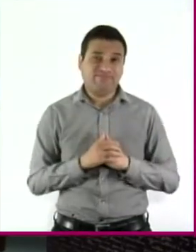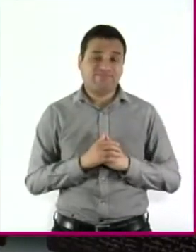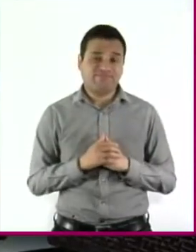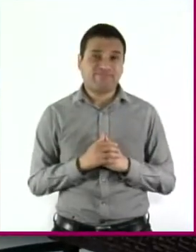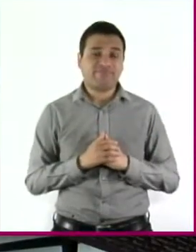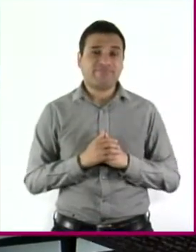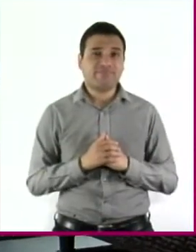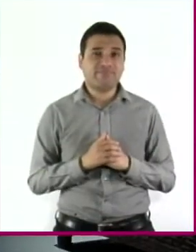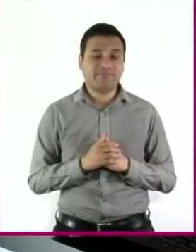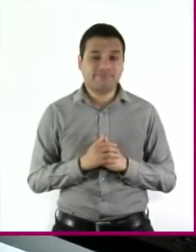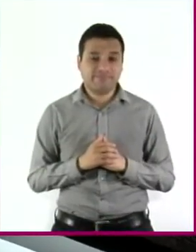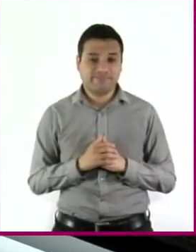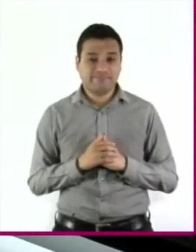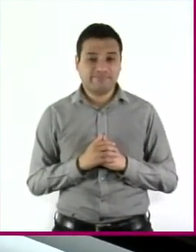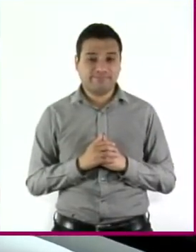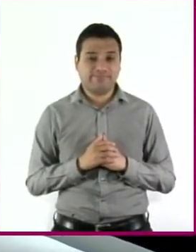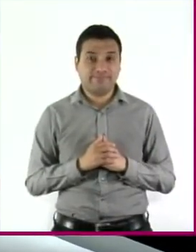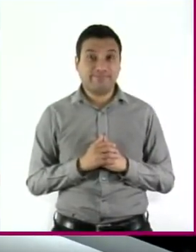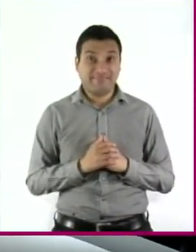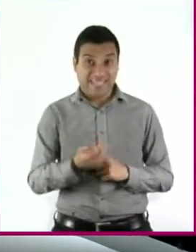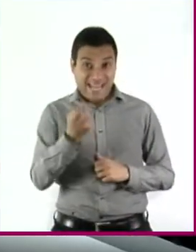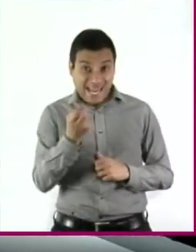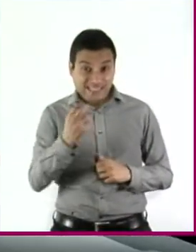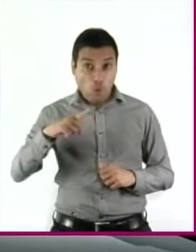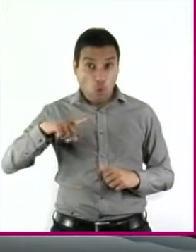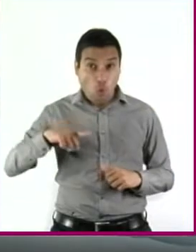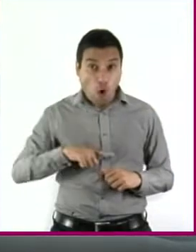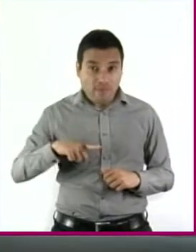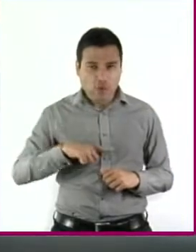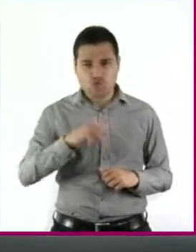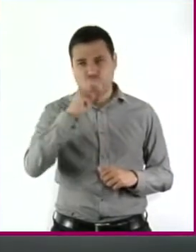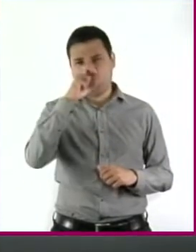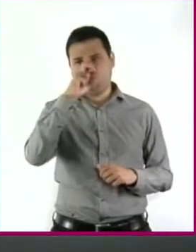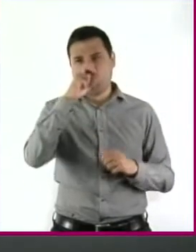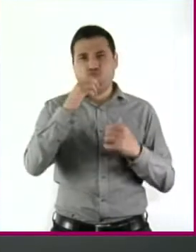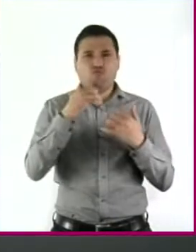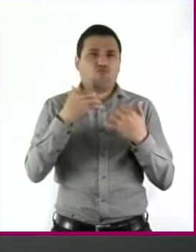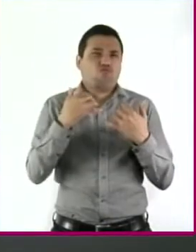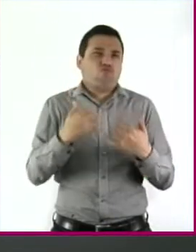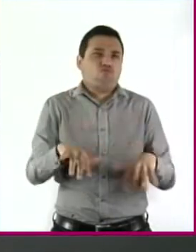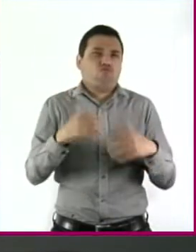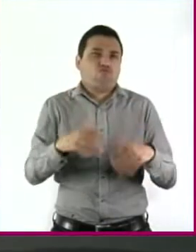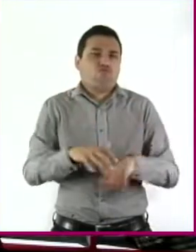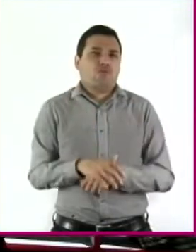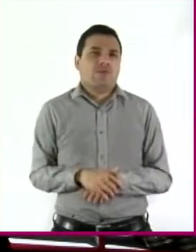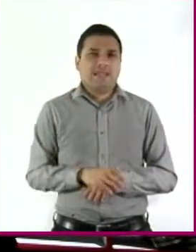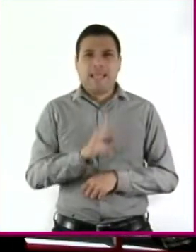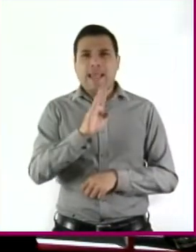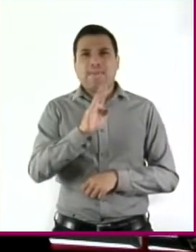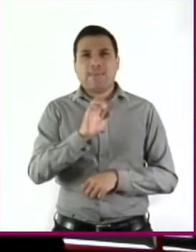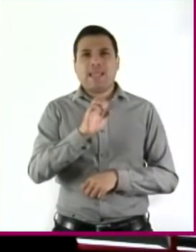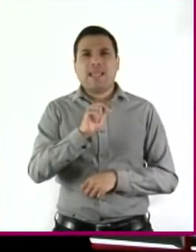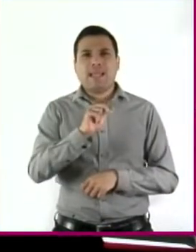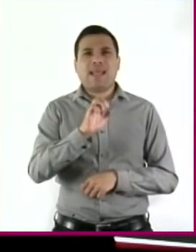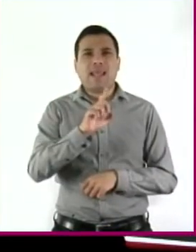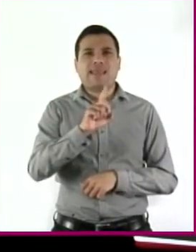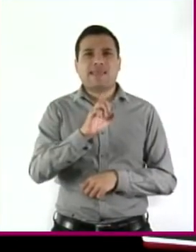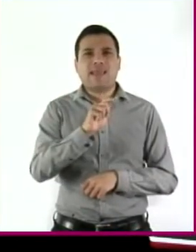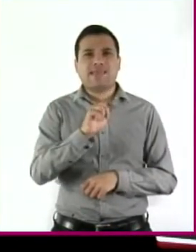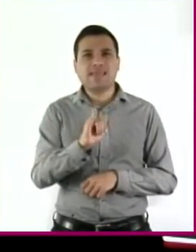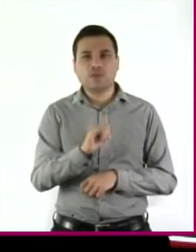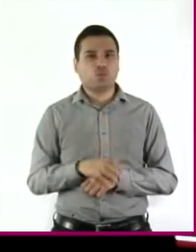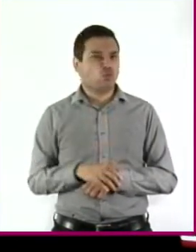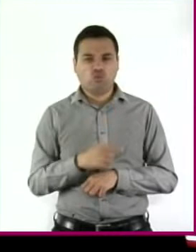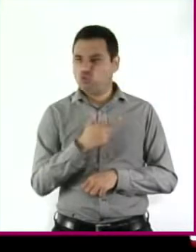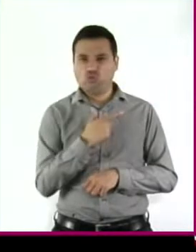Habitualmente, este tipo de gobiernos eran muy represivos y esto no le gustó a Mario Benedetti. Como protesta,